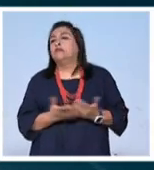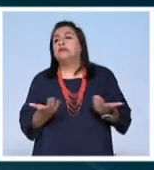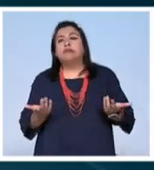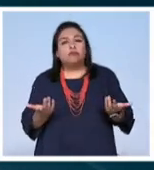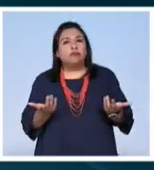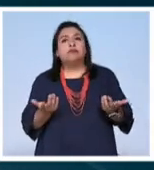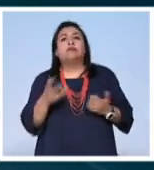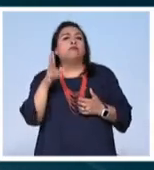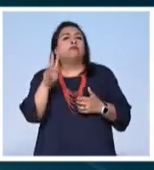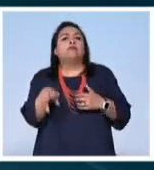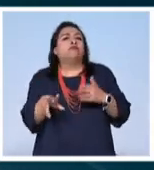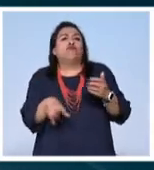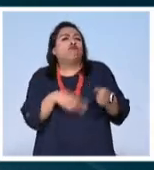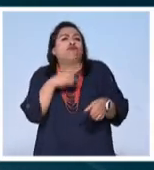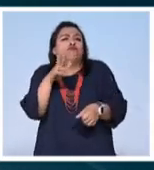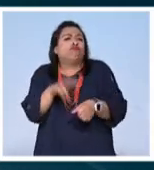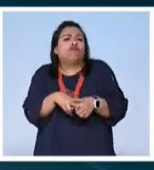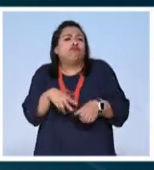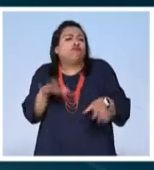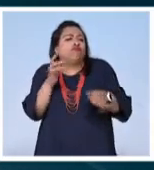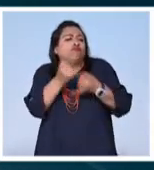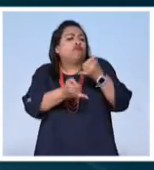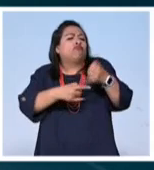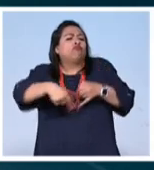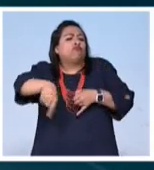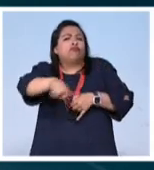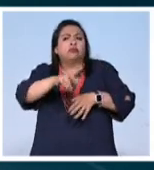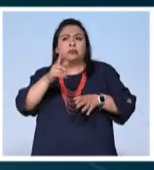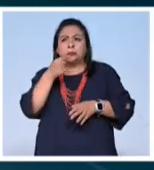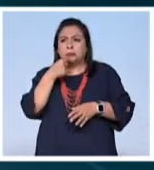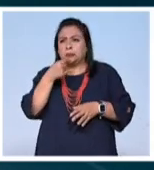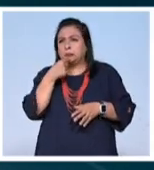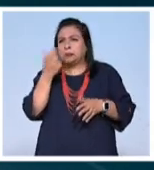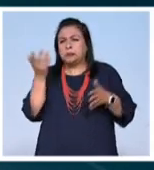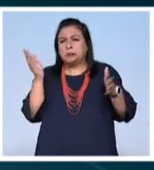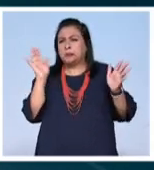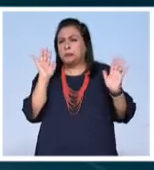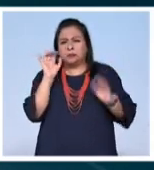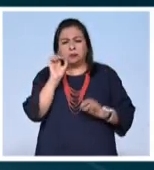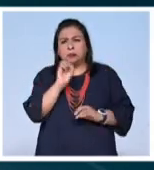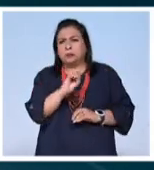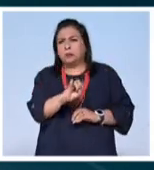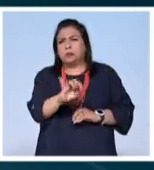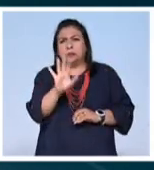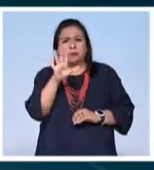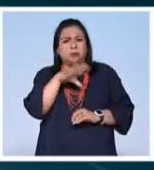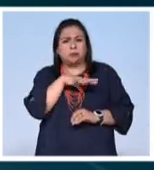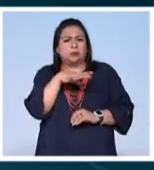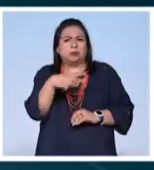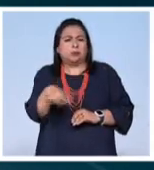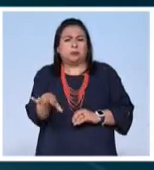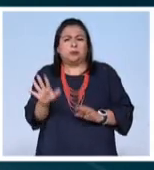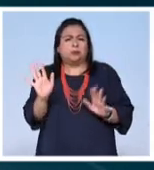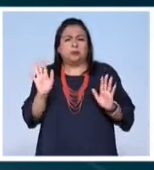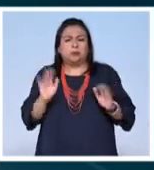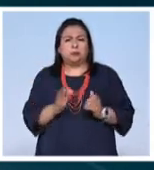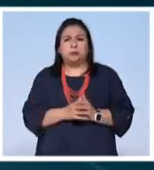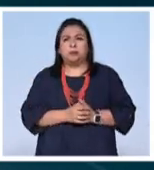variante, espontáneo. O sea, en el sentido de que fueron como funciona en general, es que